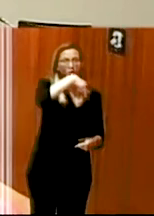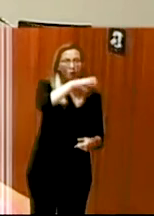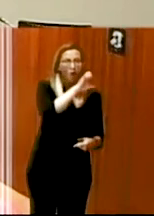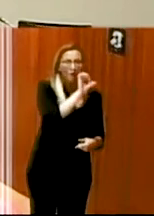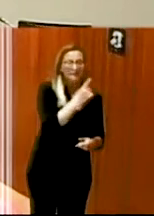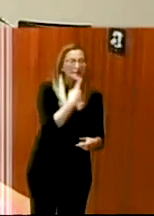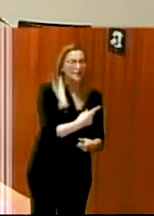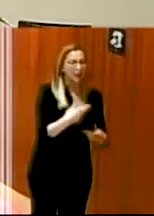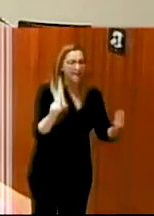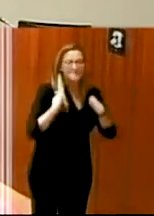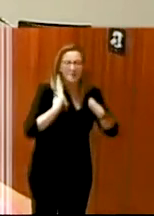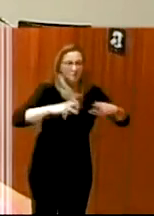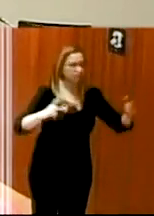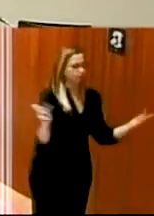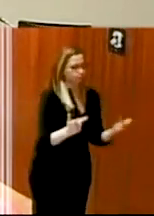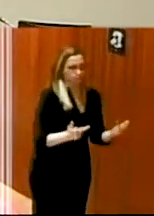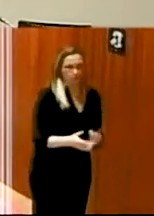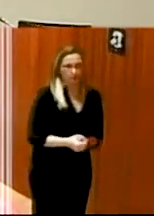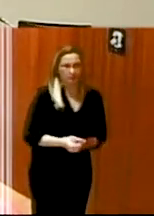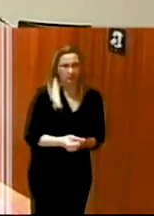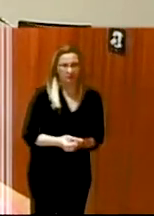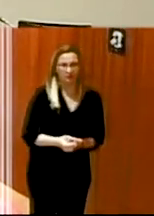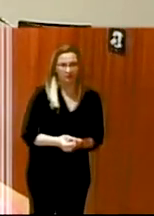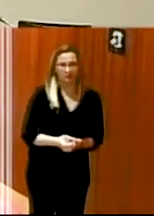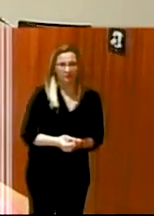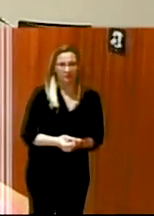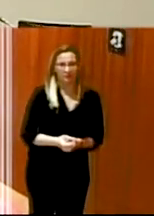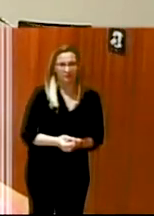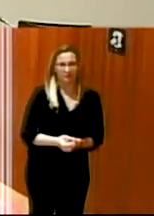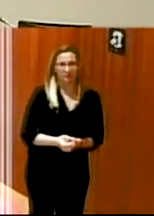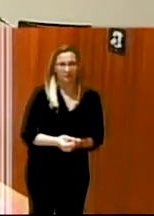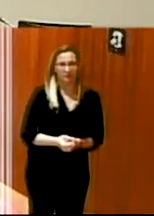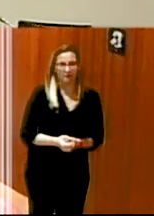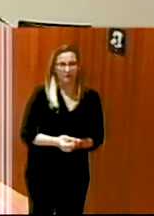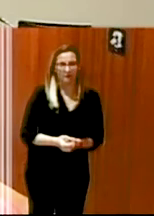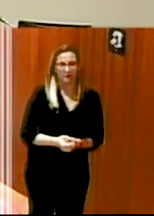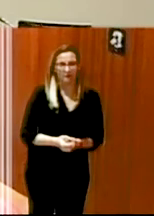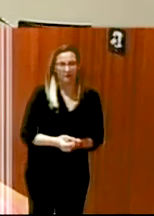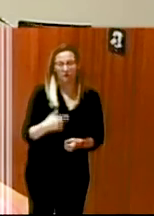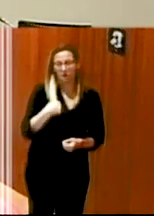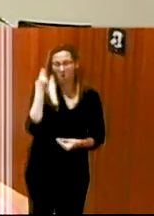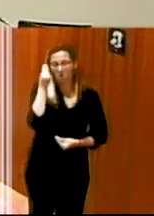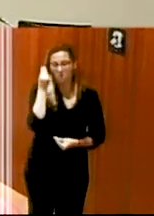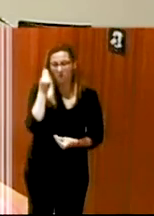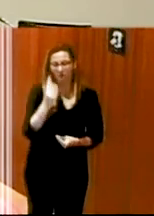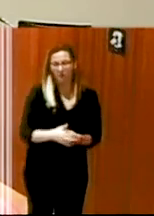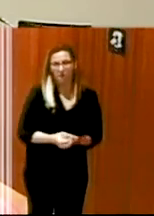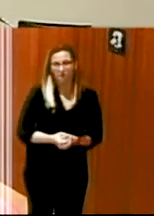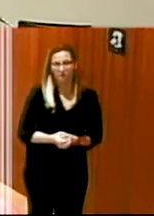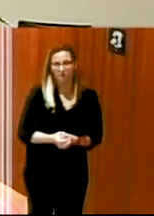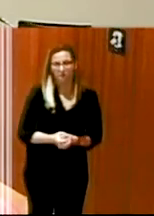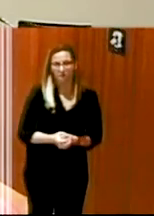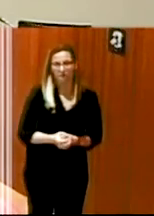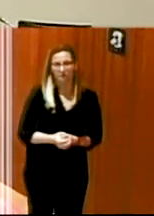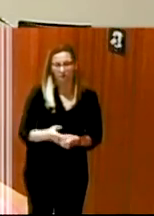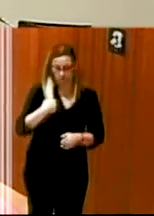urgente él creo que ya sabéis que siempre decía esta frase y yo creo que la